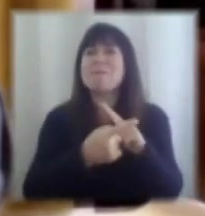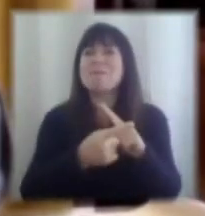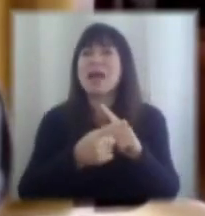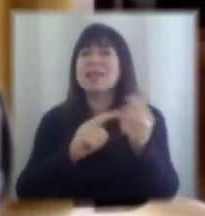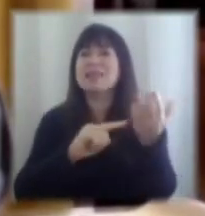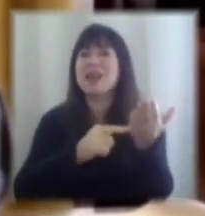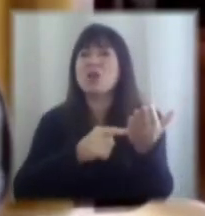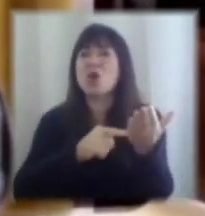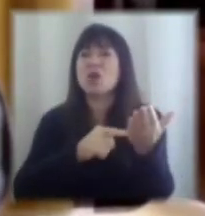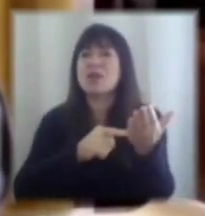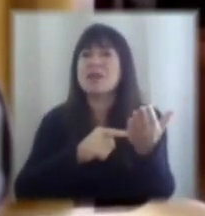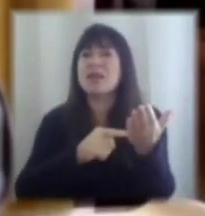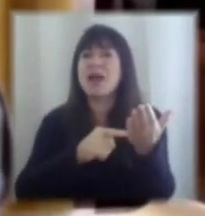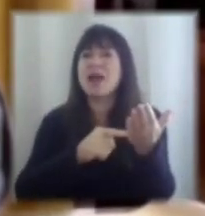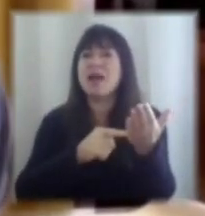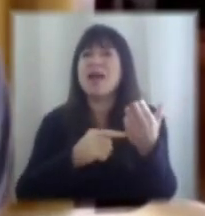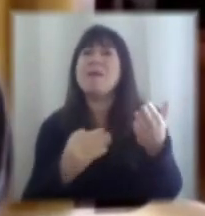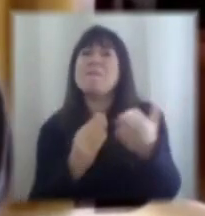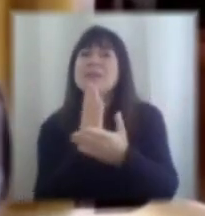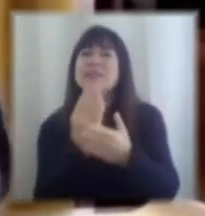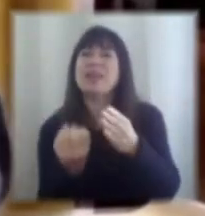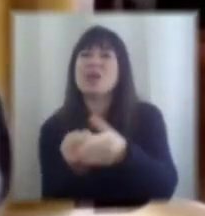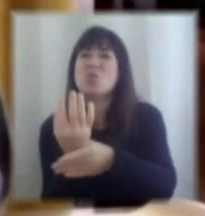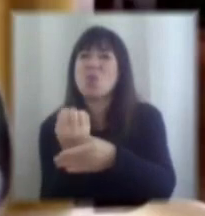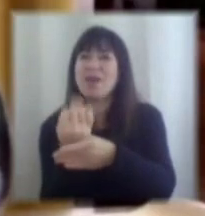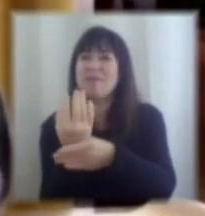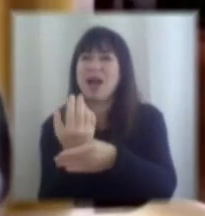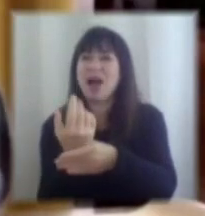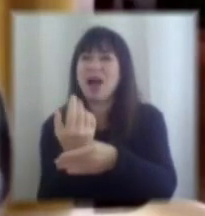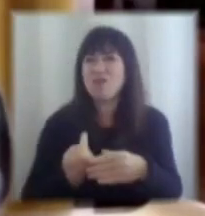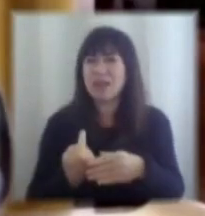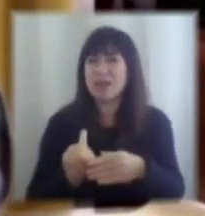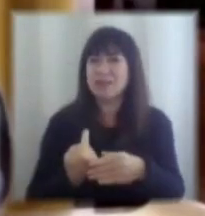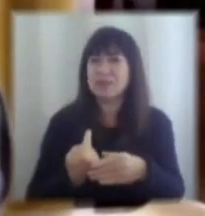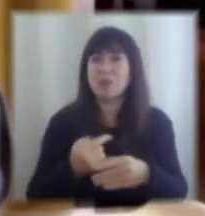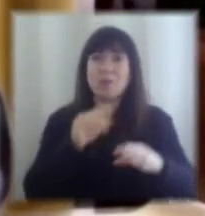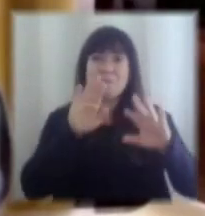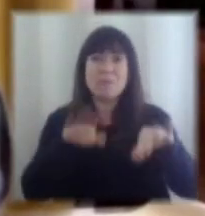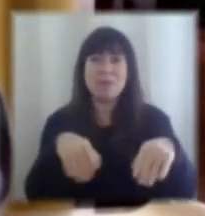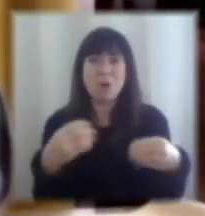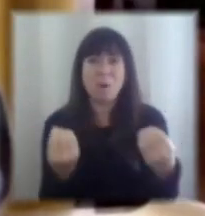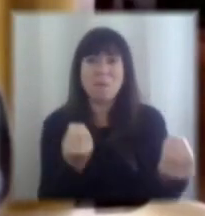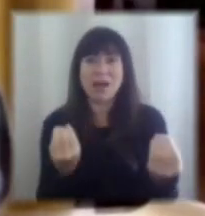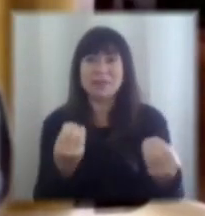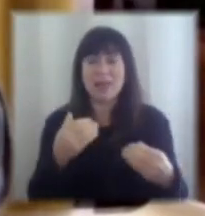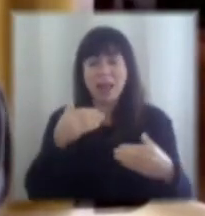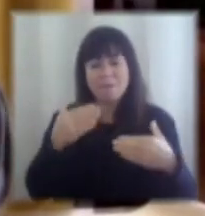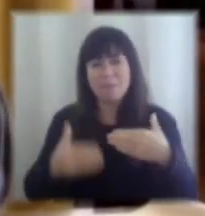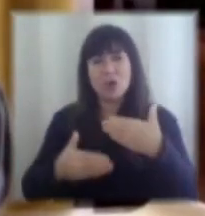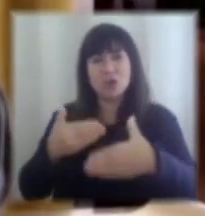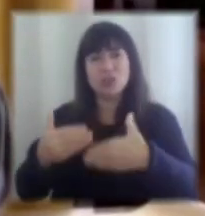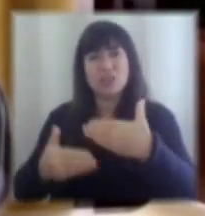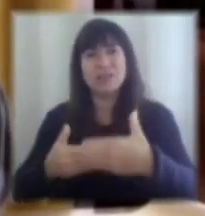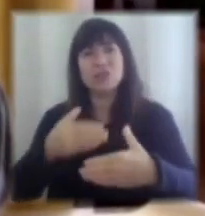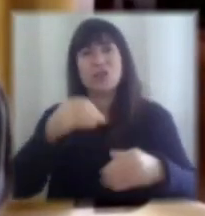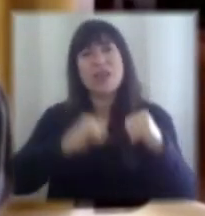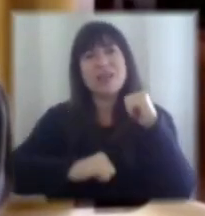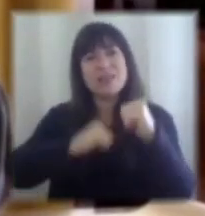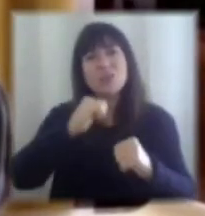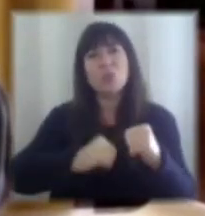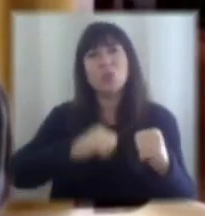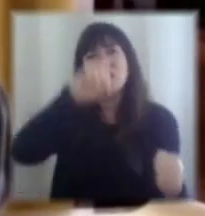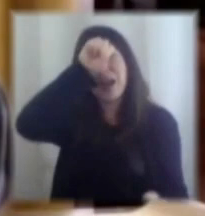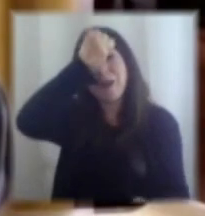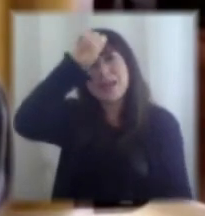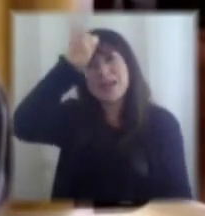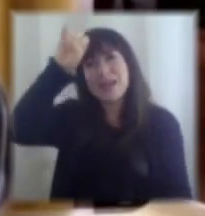a una nueva tecnología de manera obligada y lo mismo te pasa con los procesos en la industria en la minería donde tienes que